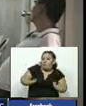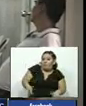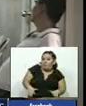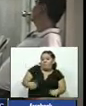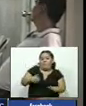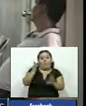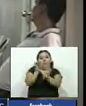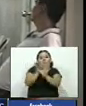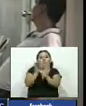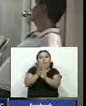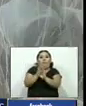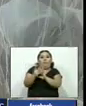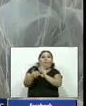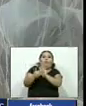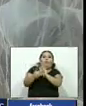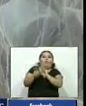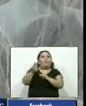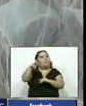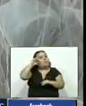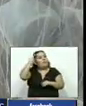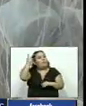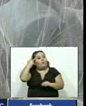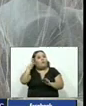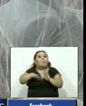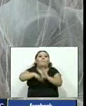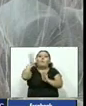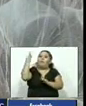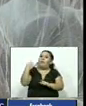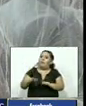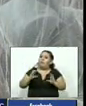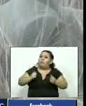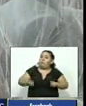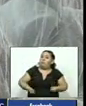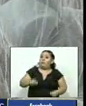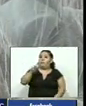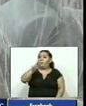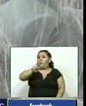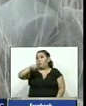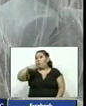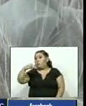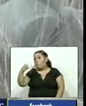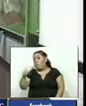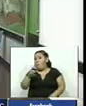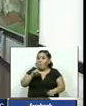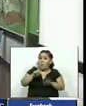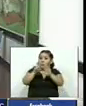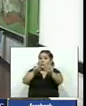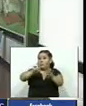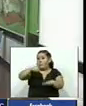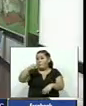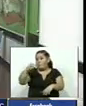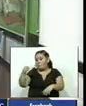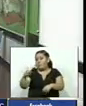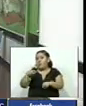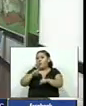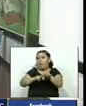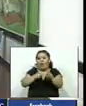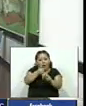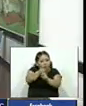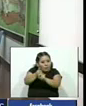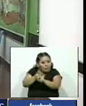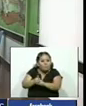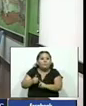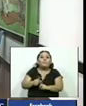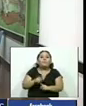psicológicas lo que representan costos que rondan entre los 2 mil hasta los 6 mil dólares por pacientes